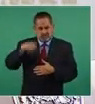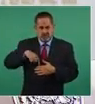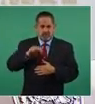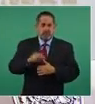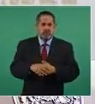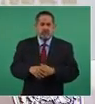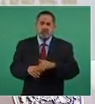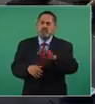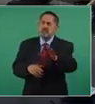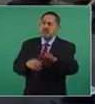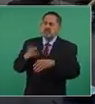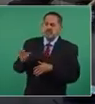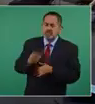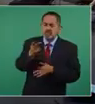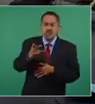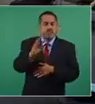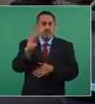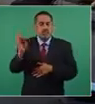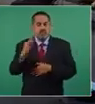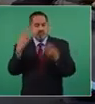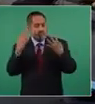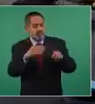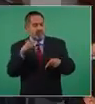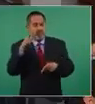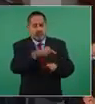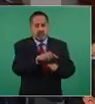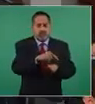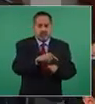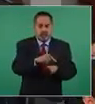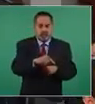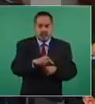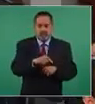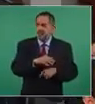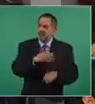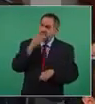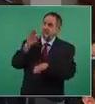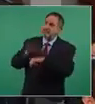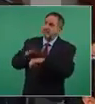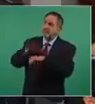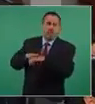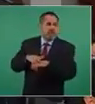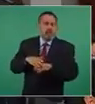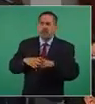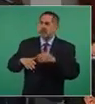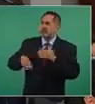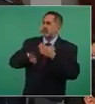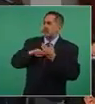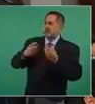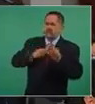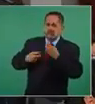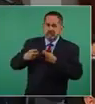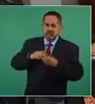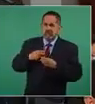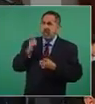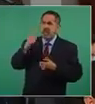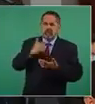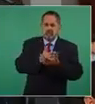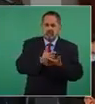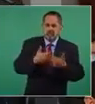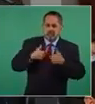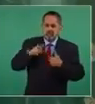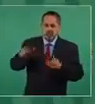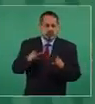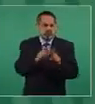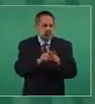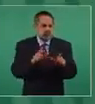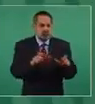Mi pregunta era si al exponerlos aquí le comunican a usted directamente que se sienten perseguidos o amenazados o reciben amenazas, ¿se